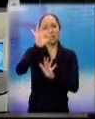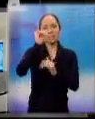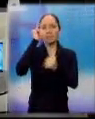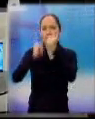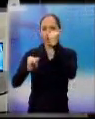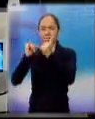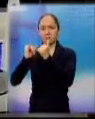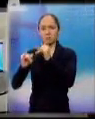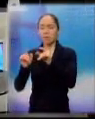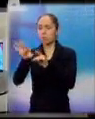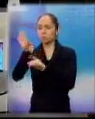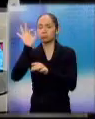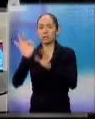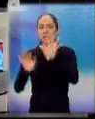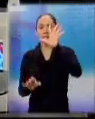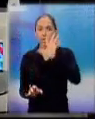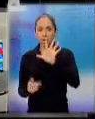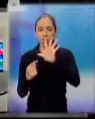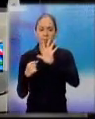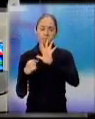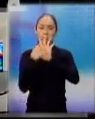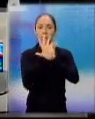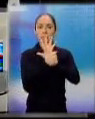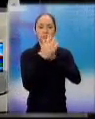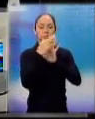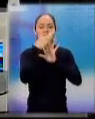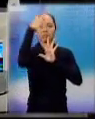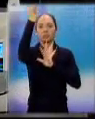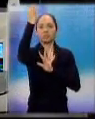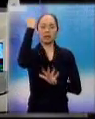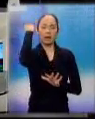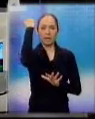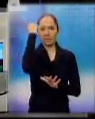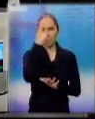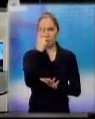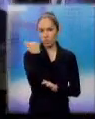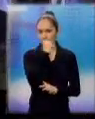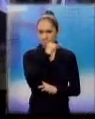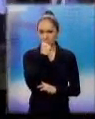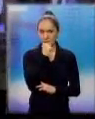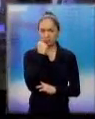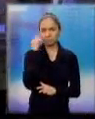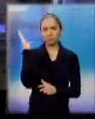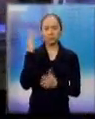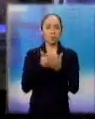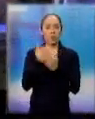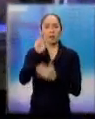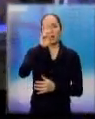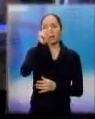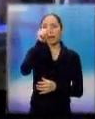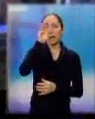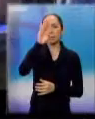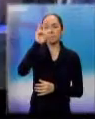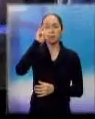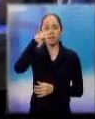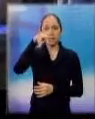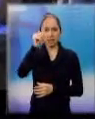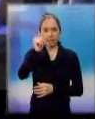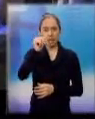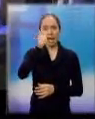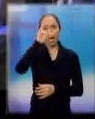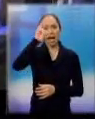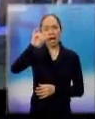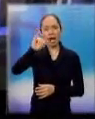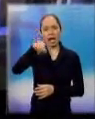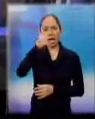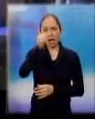ellas escogió 5 para dar por último el nombre de la ganadora. La nueva Rabina Jau estudia el cuarto semestre